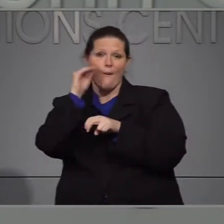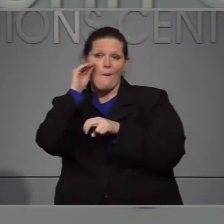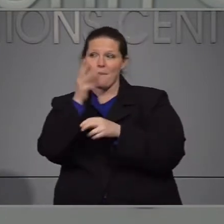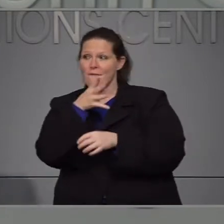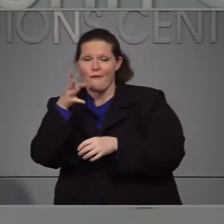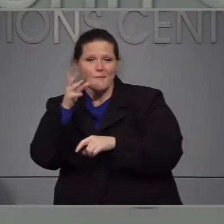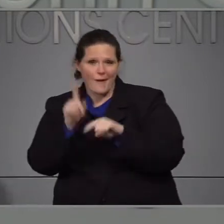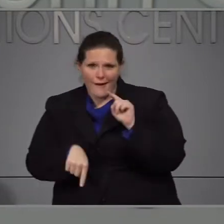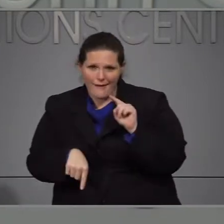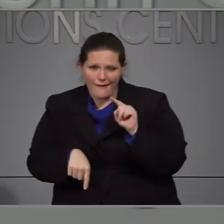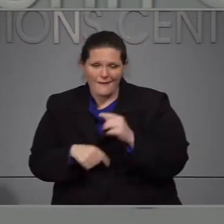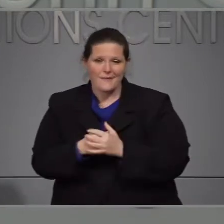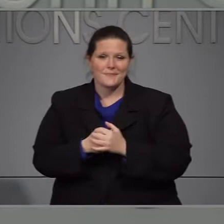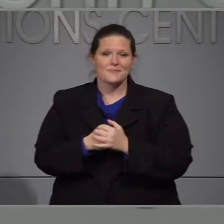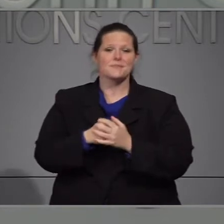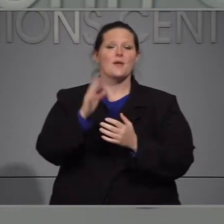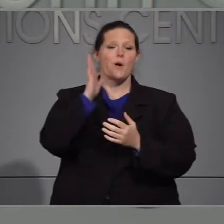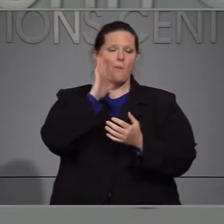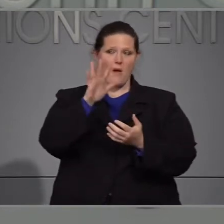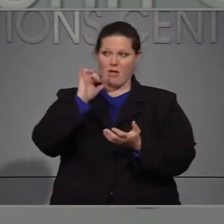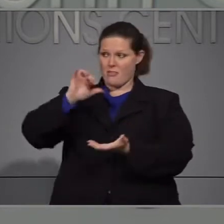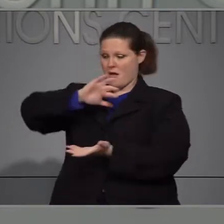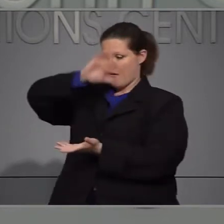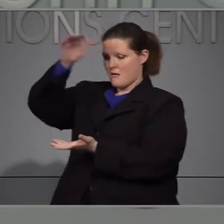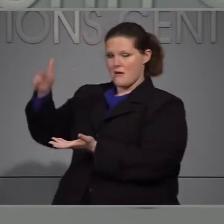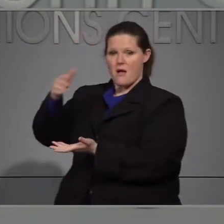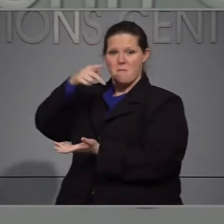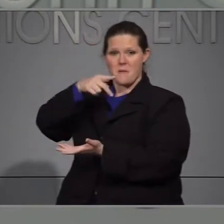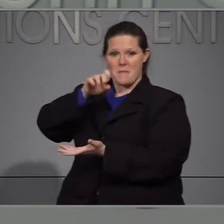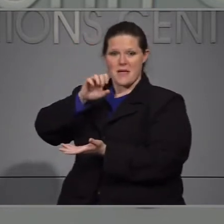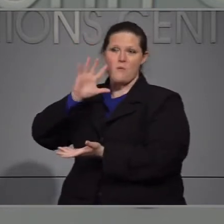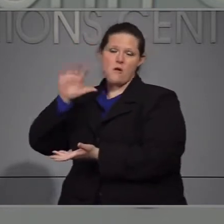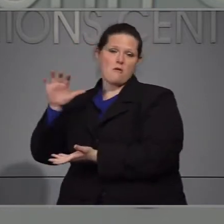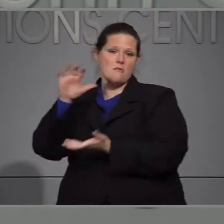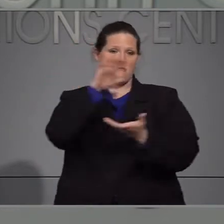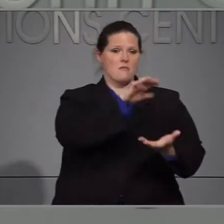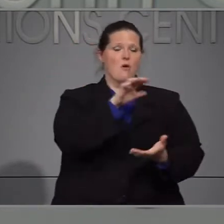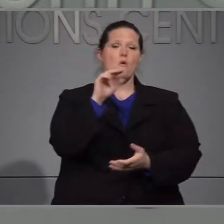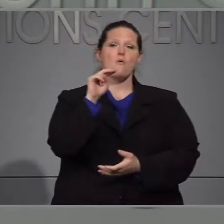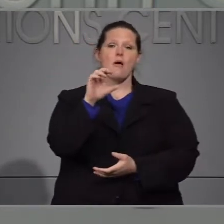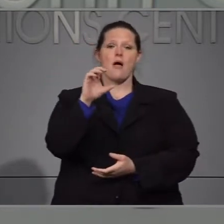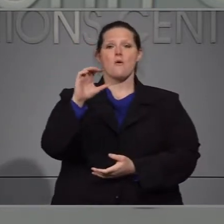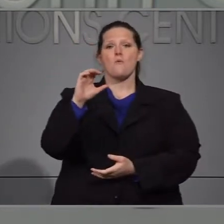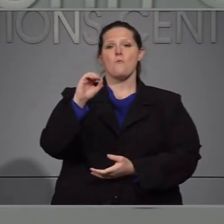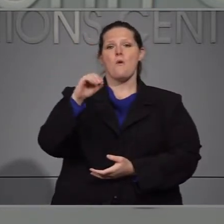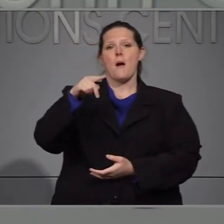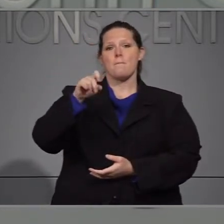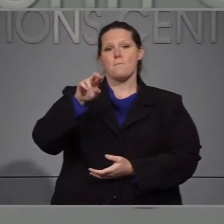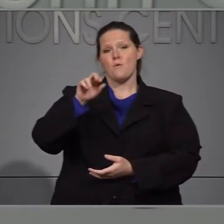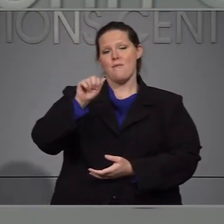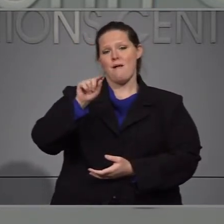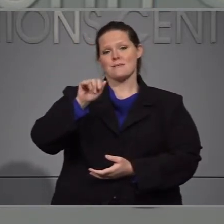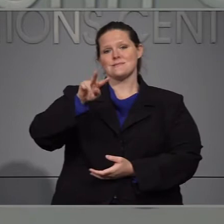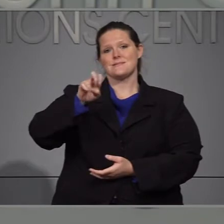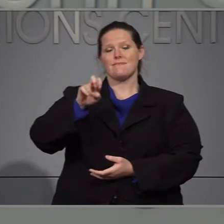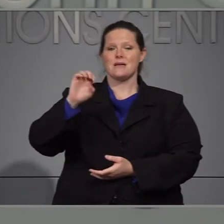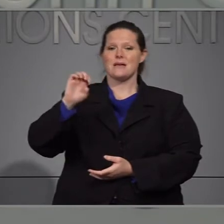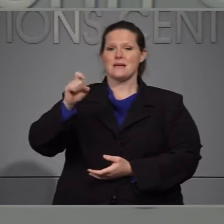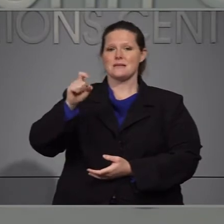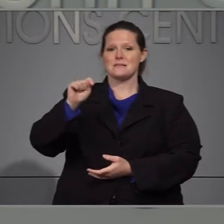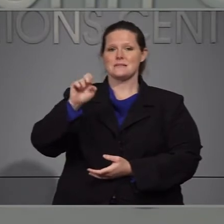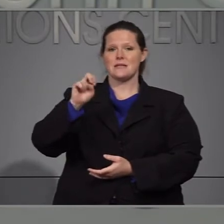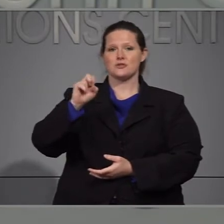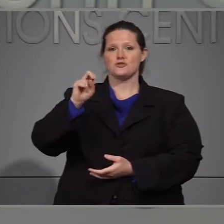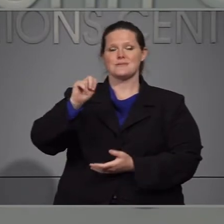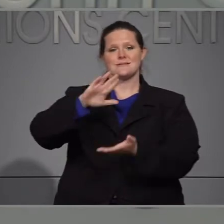Este equipo de protección personal se entregará esta semana a los centros de extensión cooperativa en Carolina del Norte en todo el estado